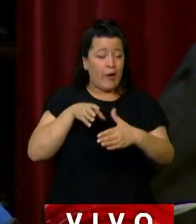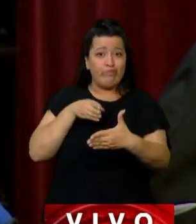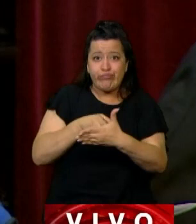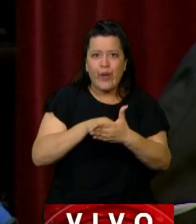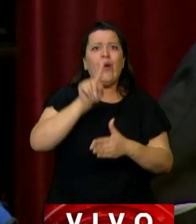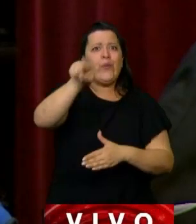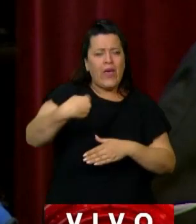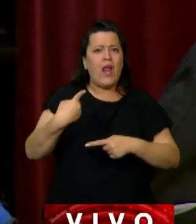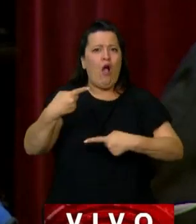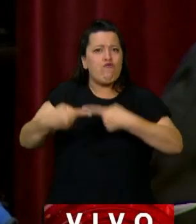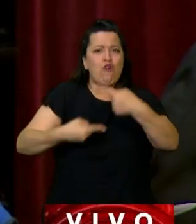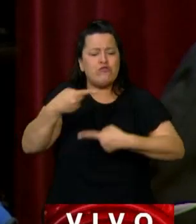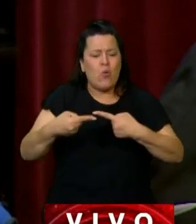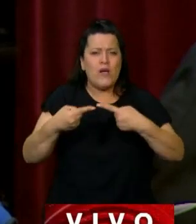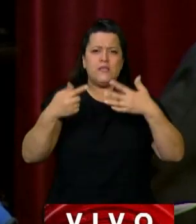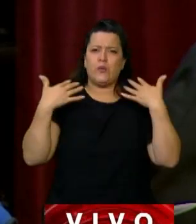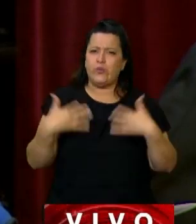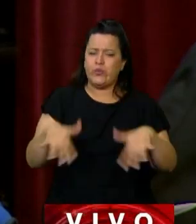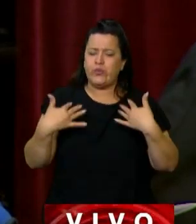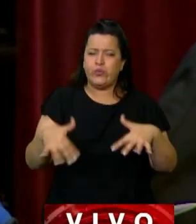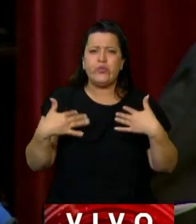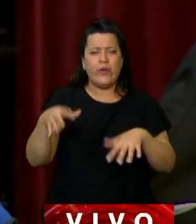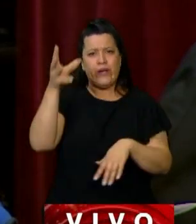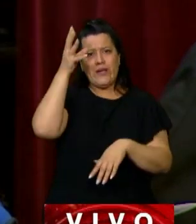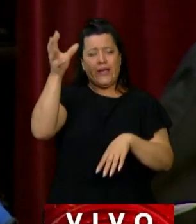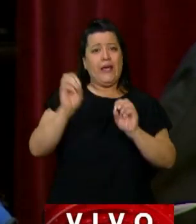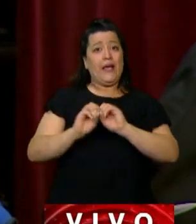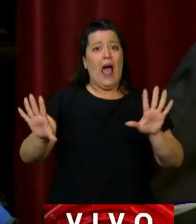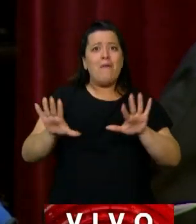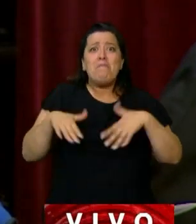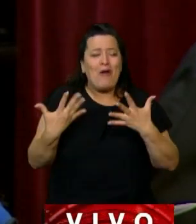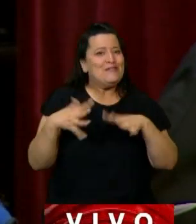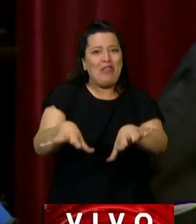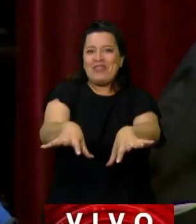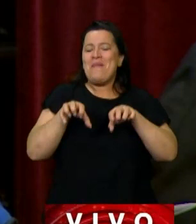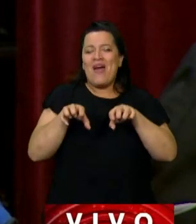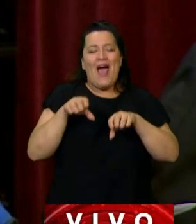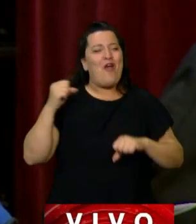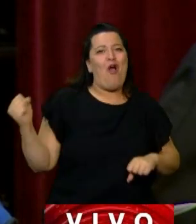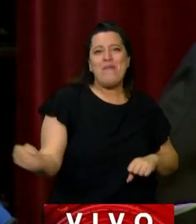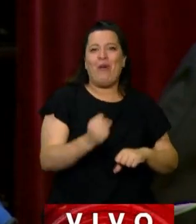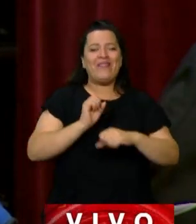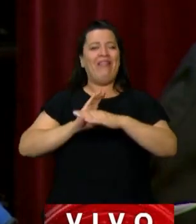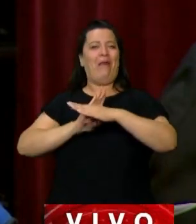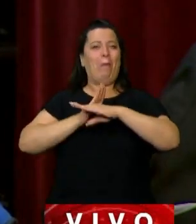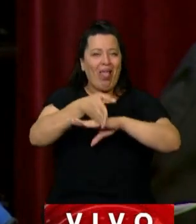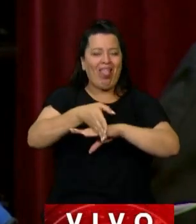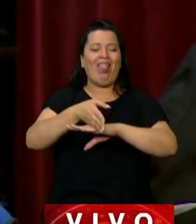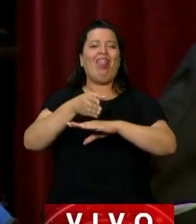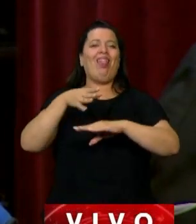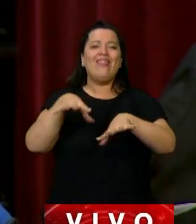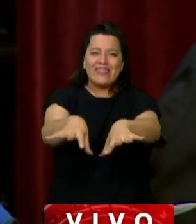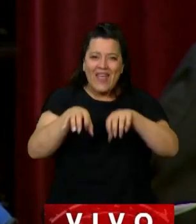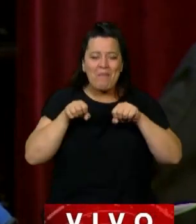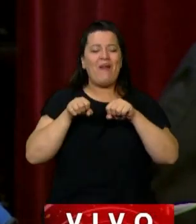muy importantes, tiene consecuencias muy graves y que por eso es tan importante ese acceso, esa accesibilidad